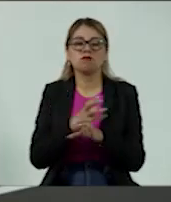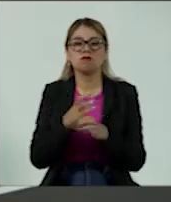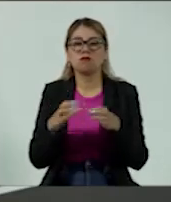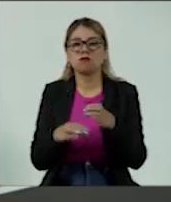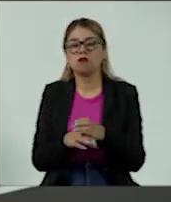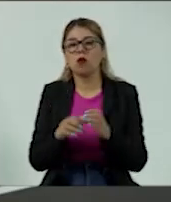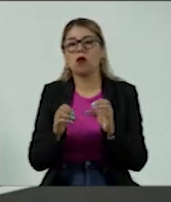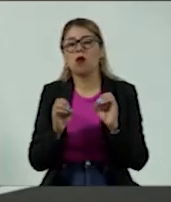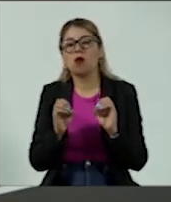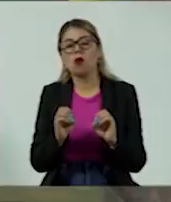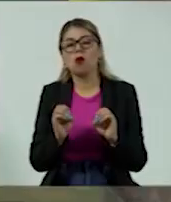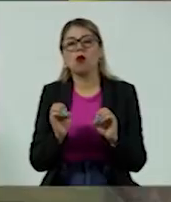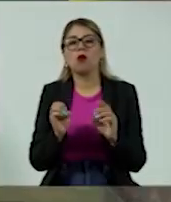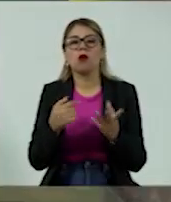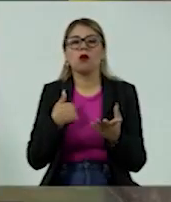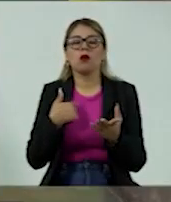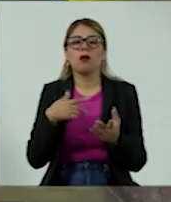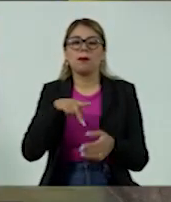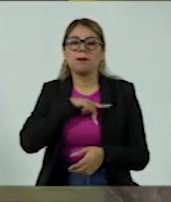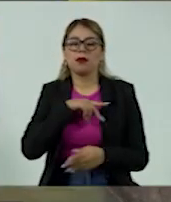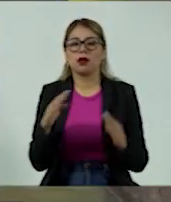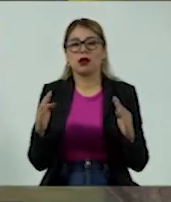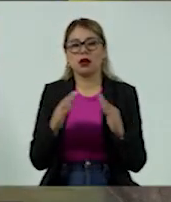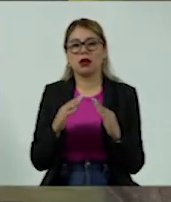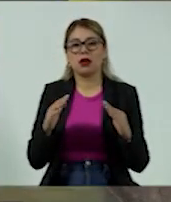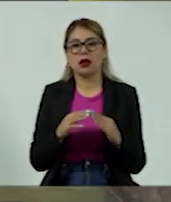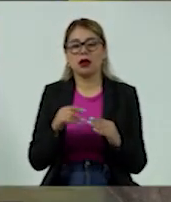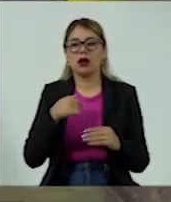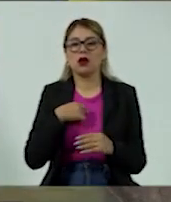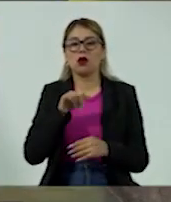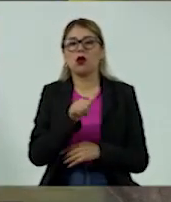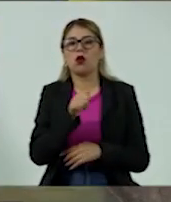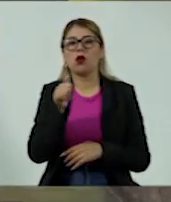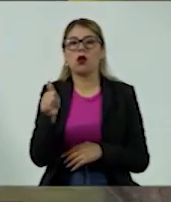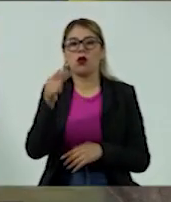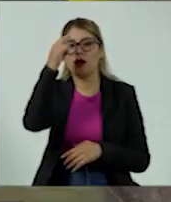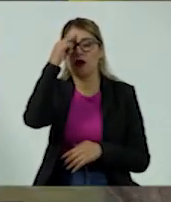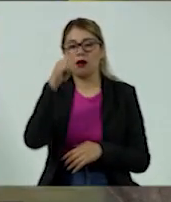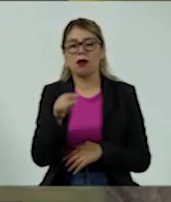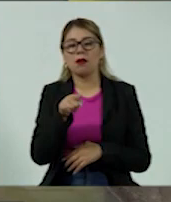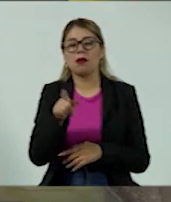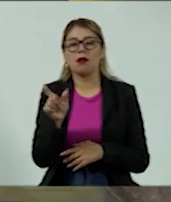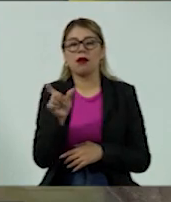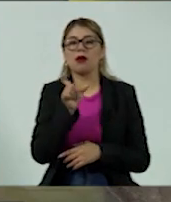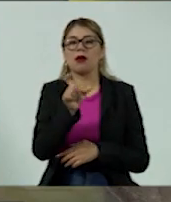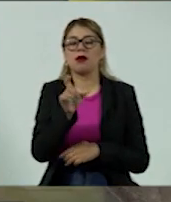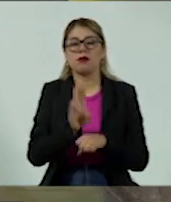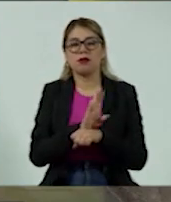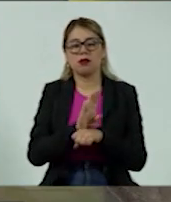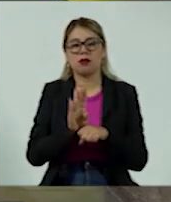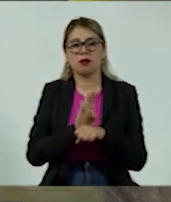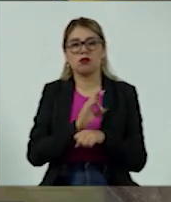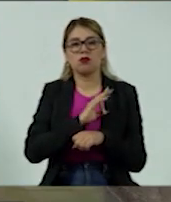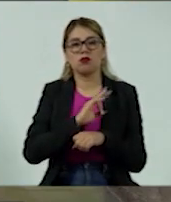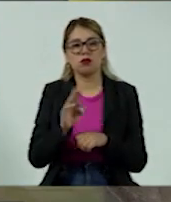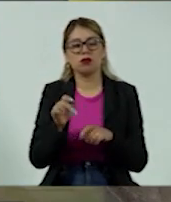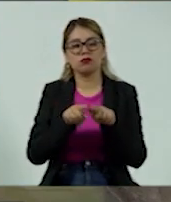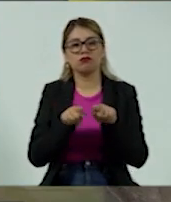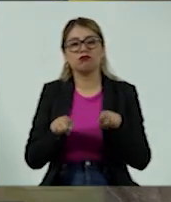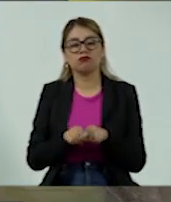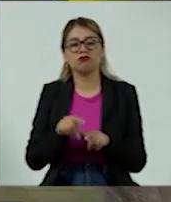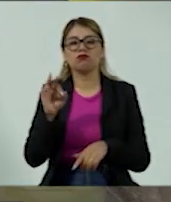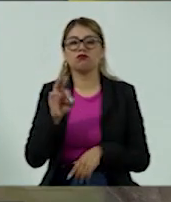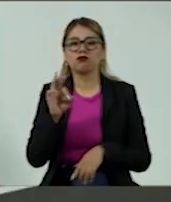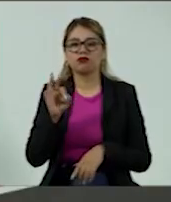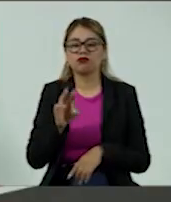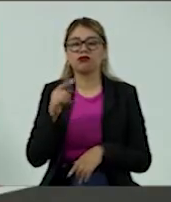bienes o insumos para mi hogar, pues a lo mejor una tarjeta departamental también tiene sus beneficios porque te dan puntos,